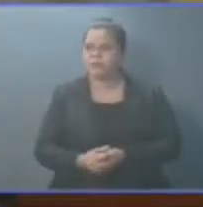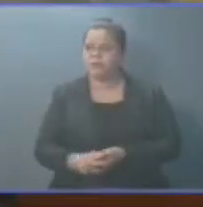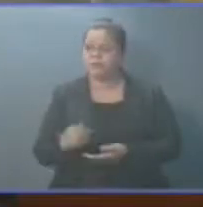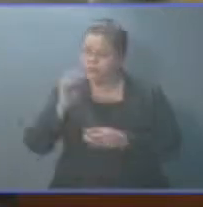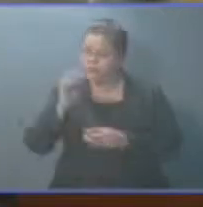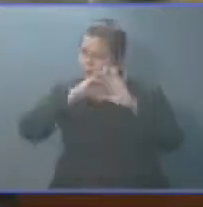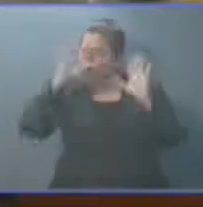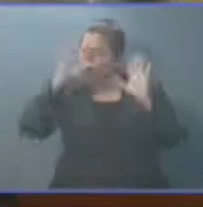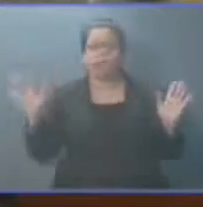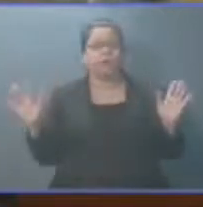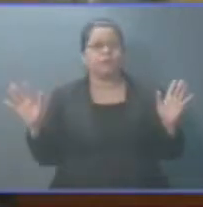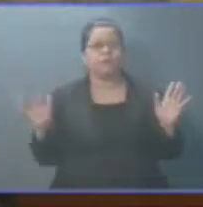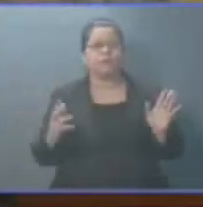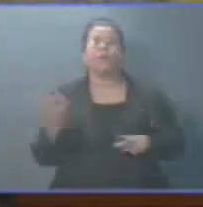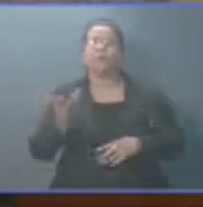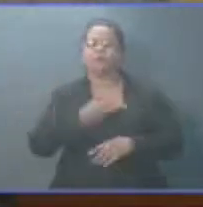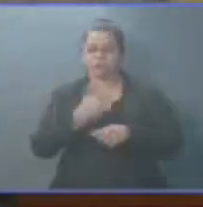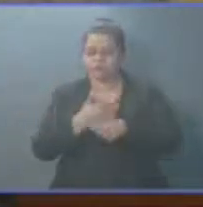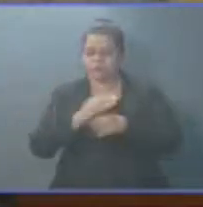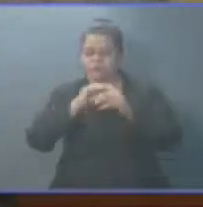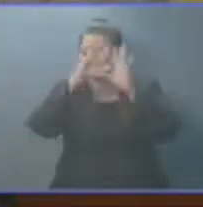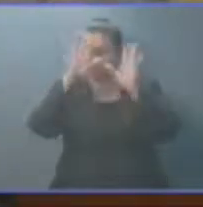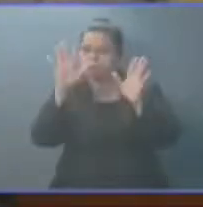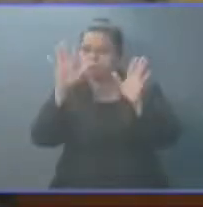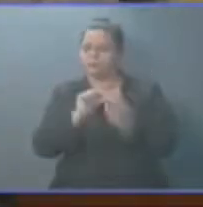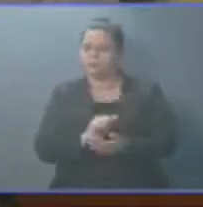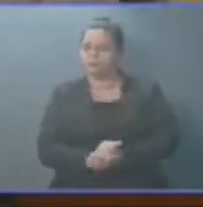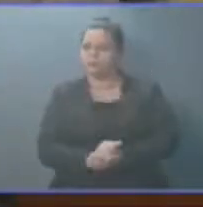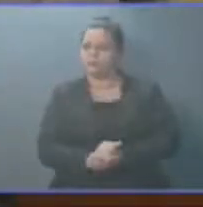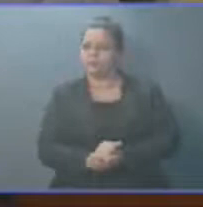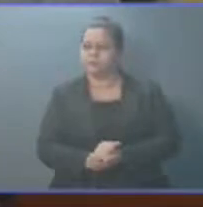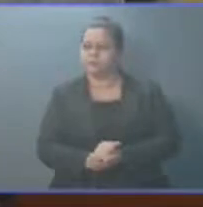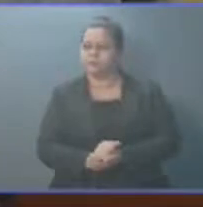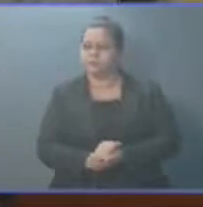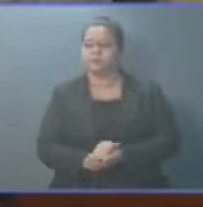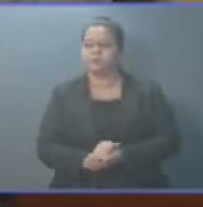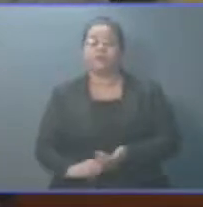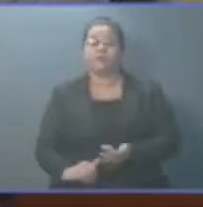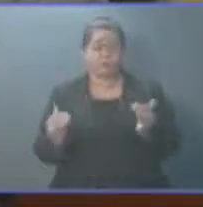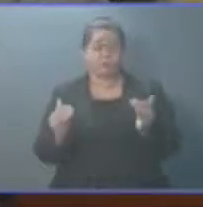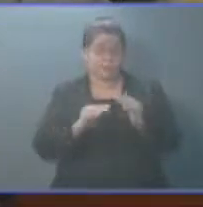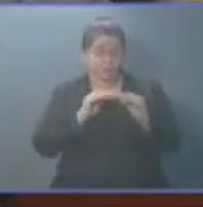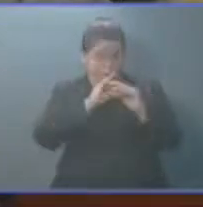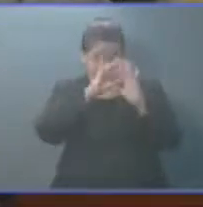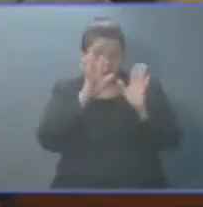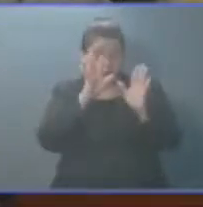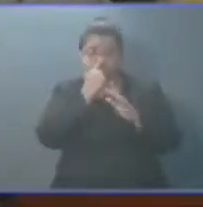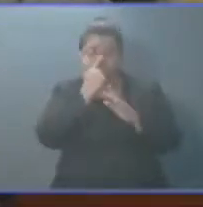Eso está claro, nuestro grupo parlamentario. También, por supuesto,